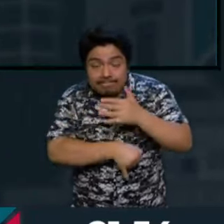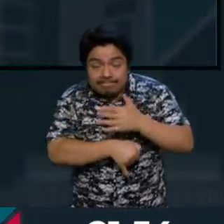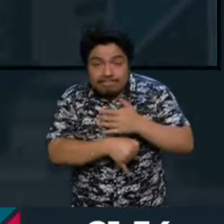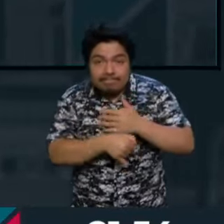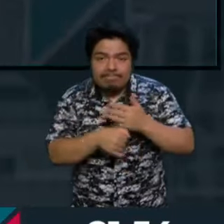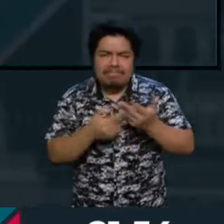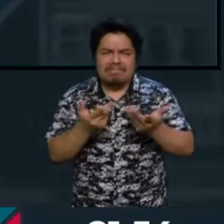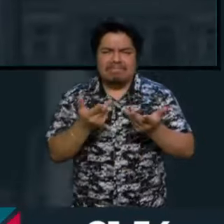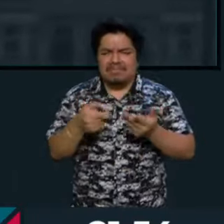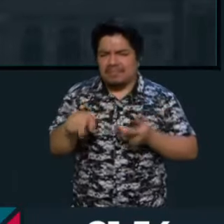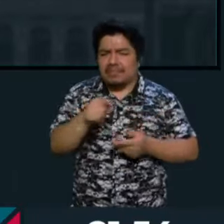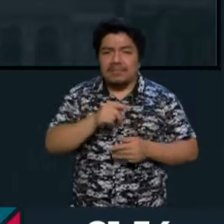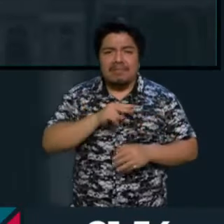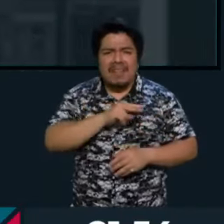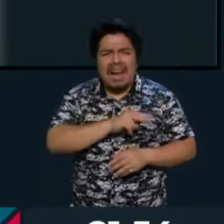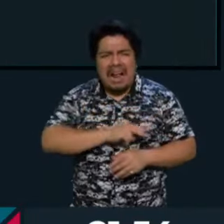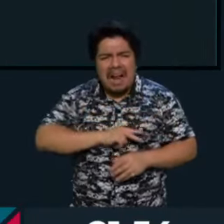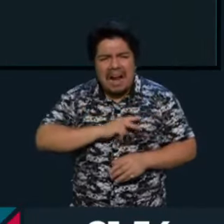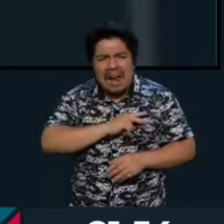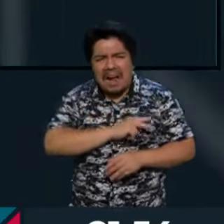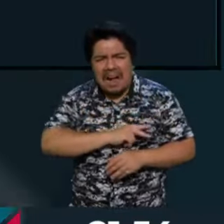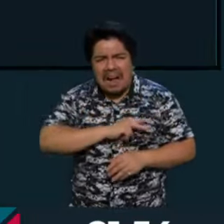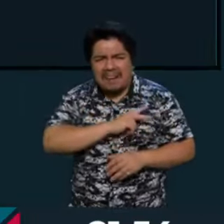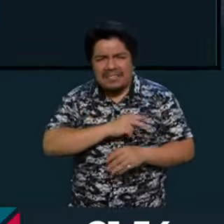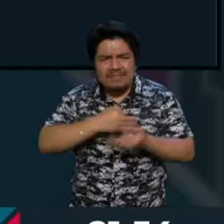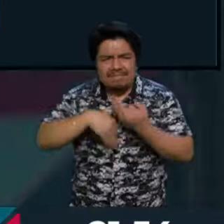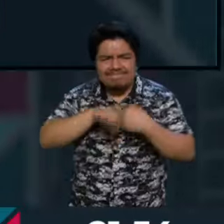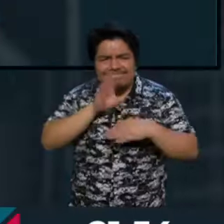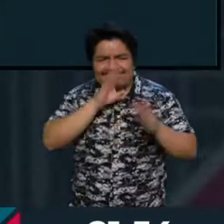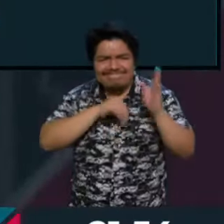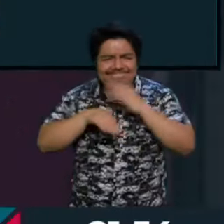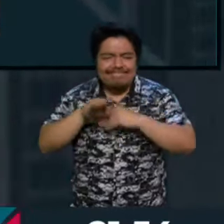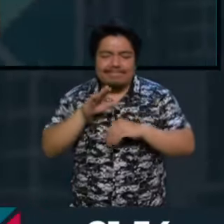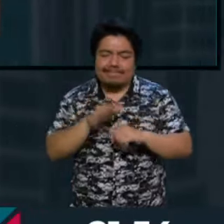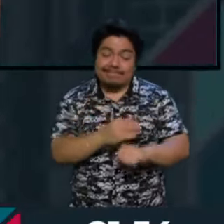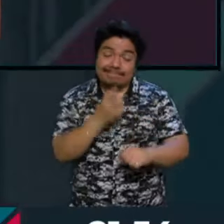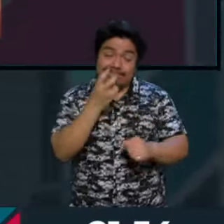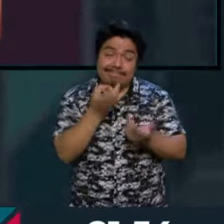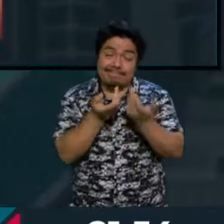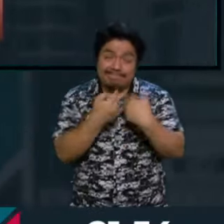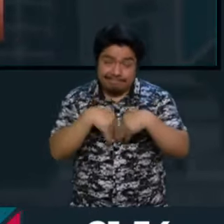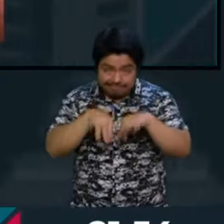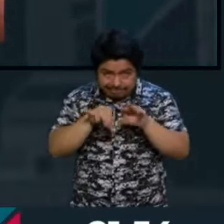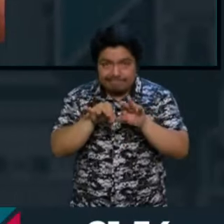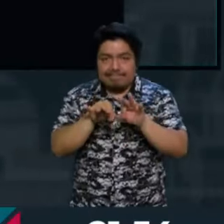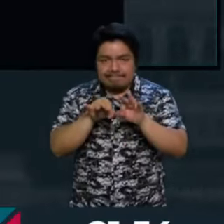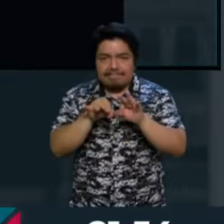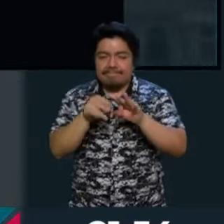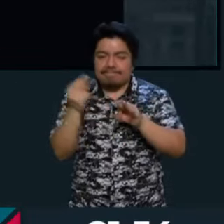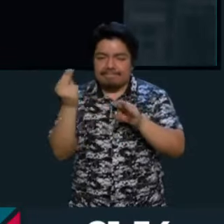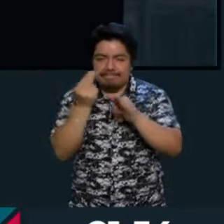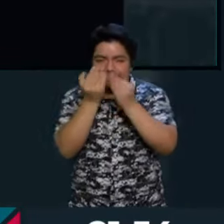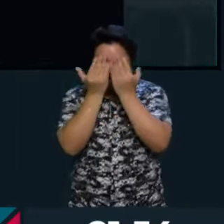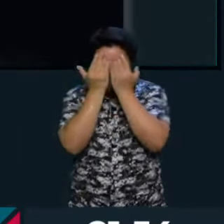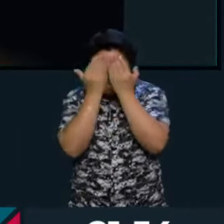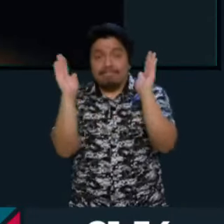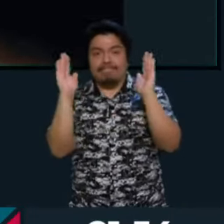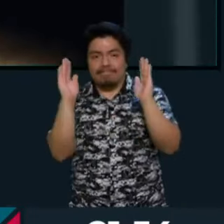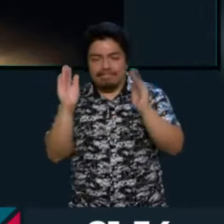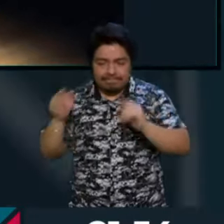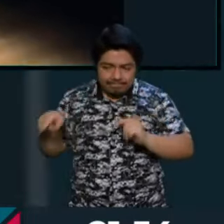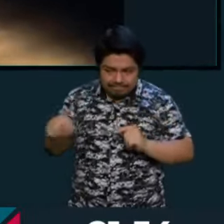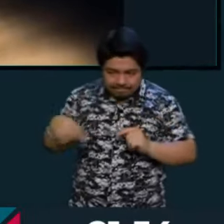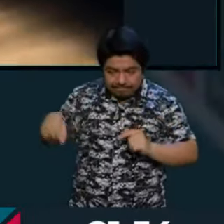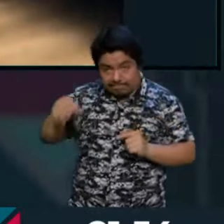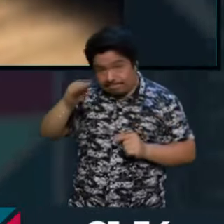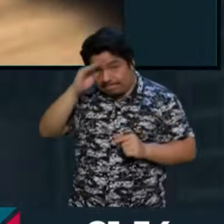envenenando, queriendo envenenar el ambiente. Por eso es muy importante desenmascarar cómo piensan y